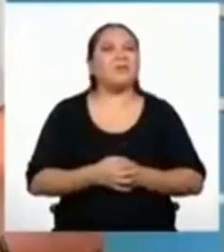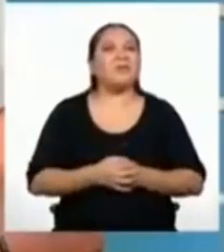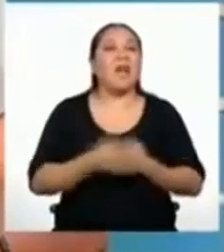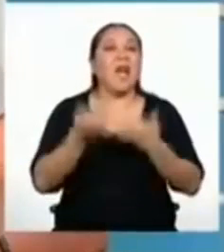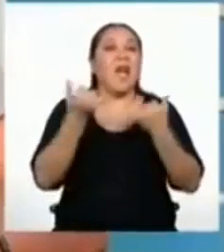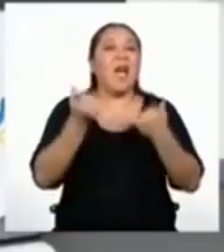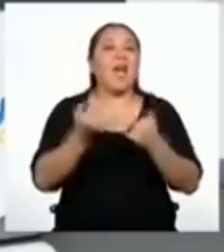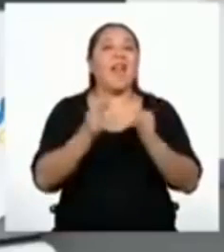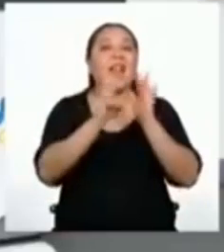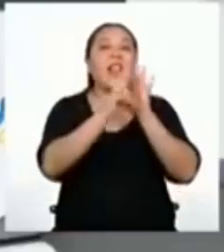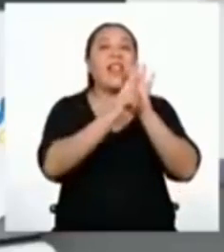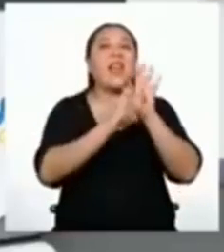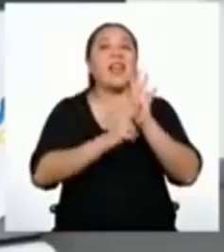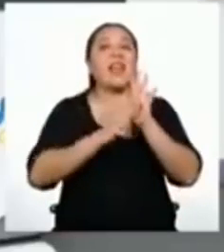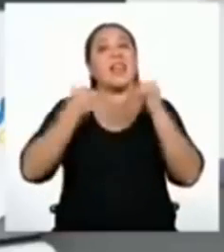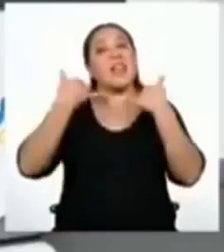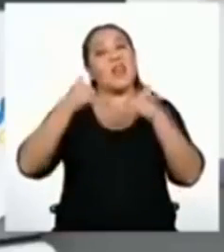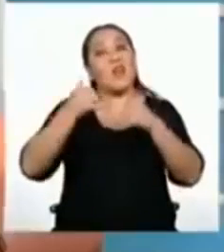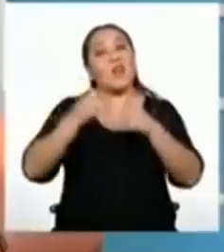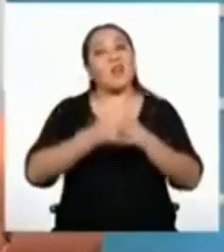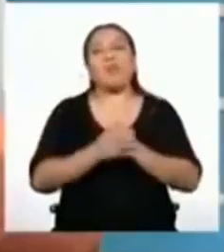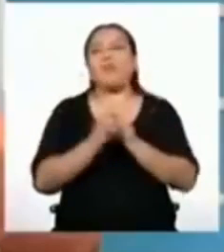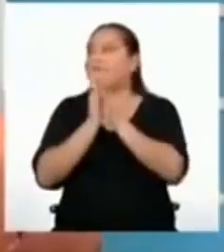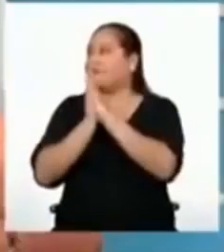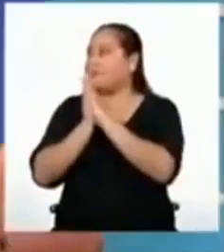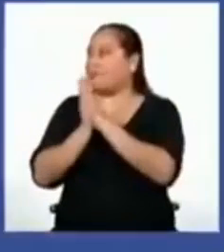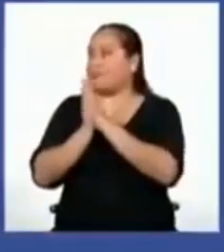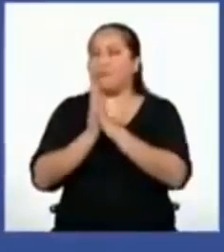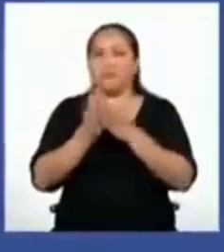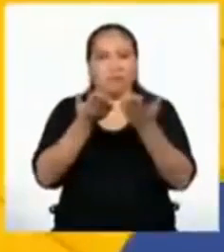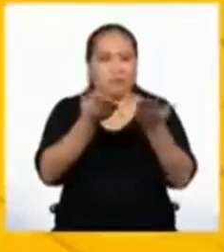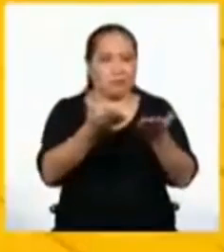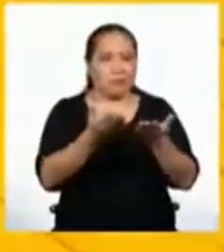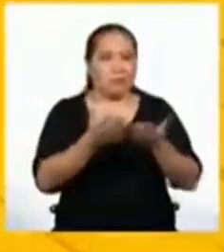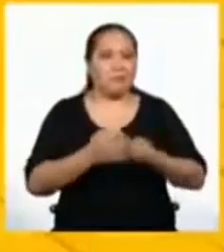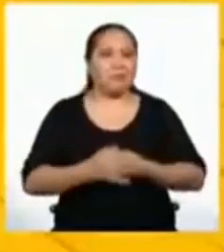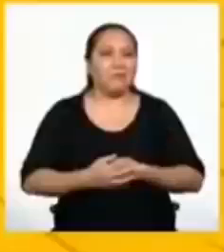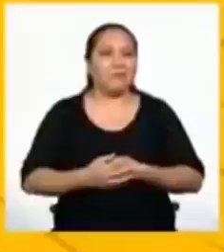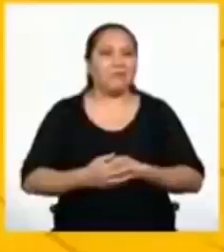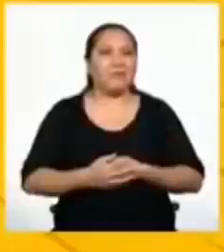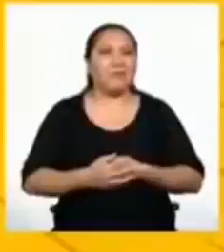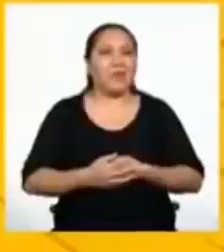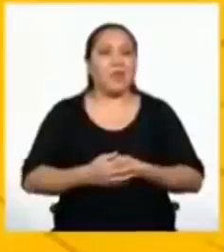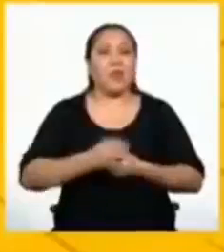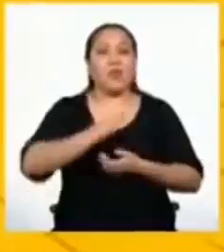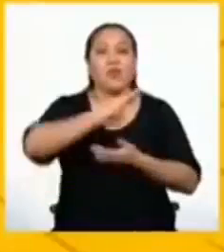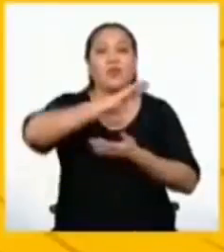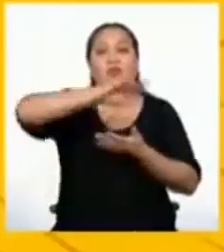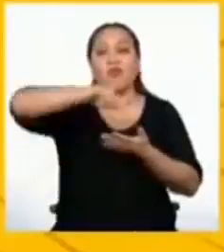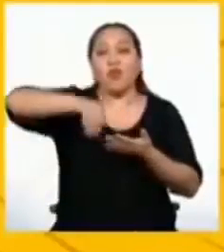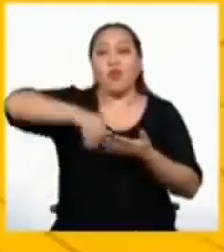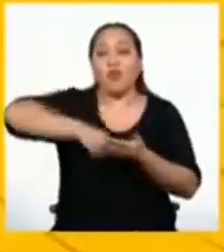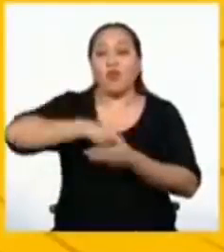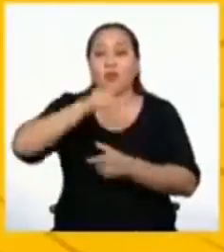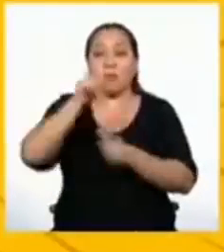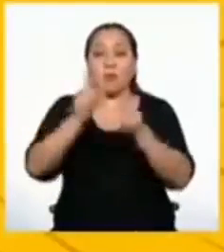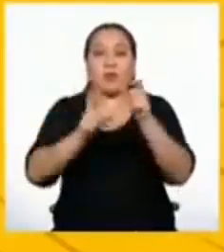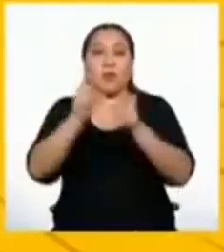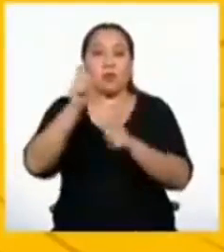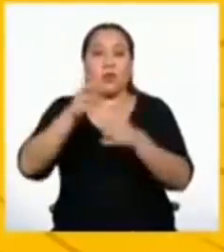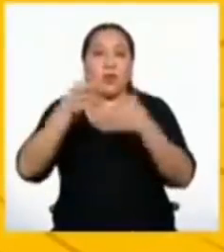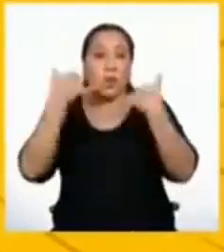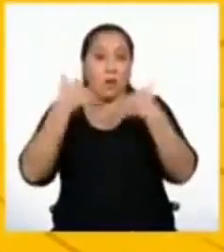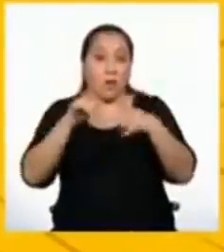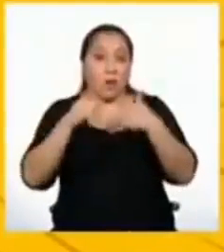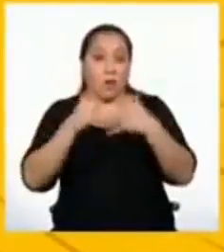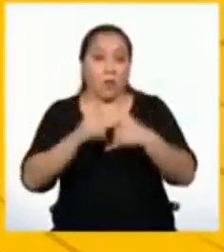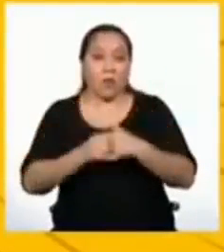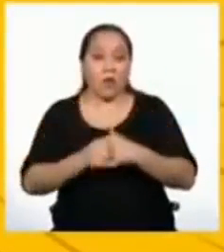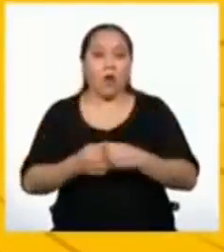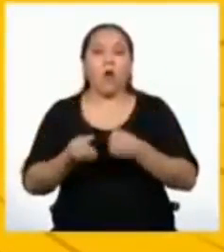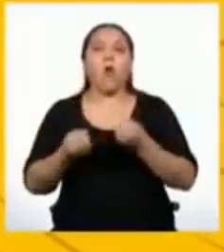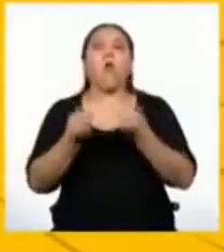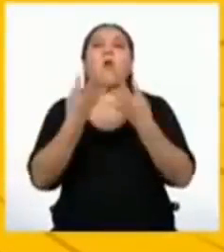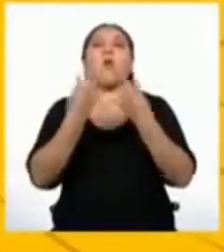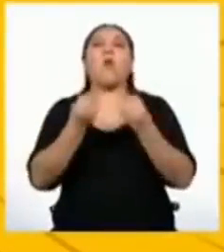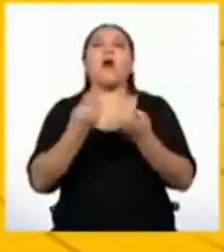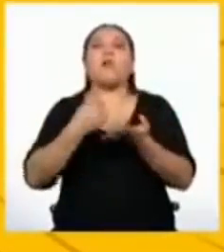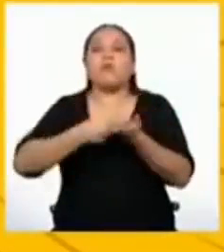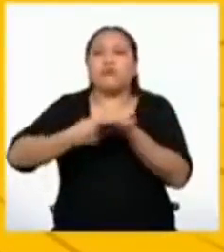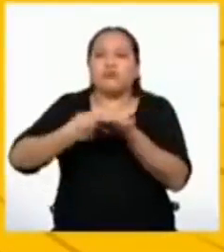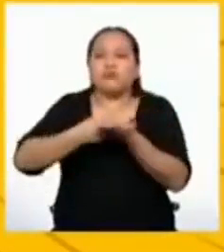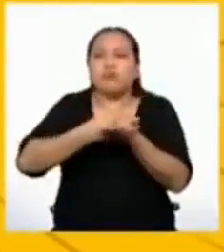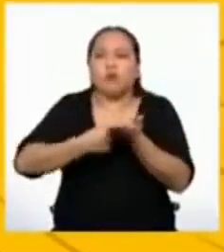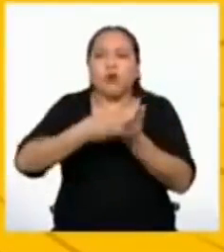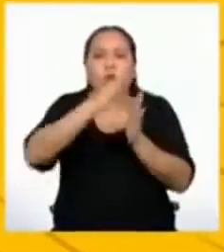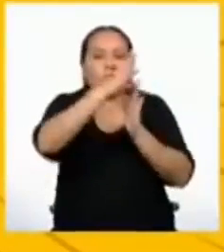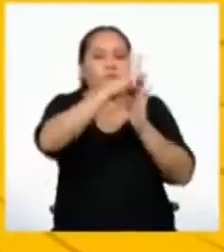vienen las reglas del juego. ¡Por favor! ¡Ahí va! Entre todos los jugadores y jugadoras, establece la cantidad de casillas que se